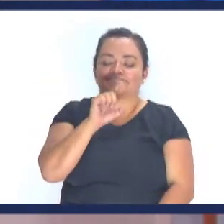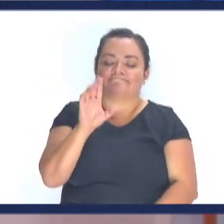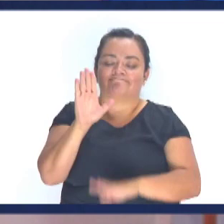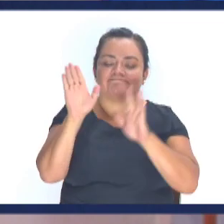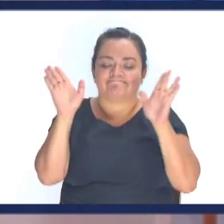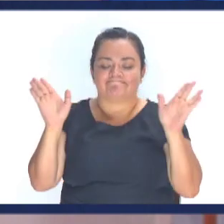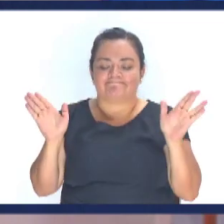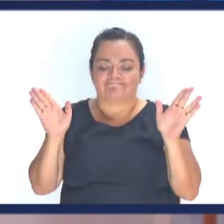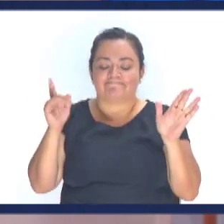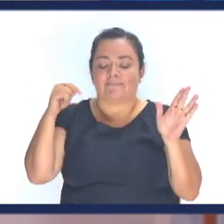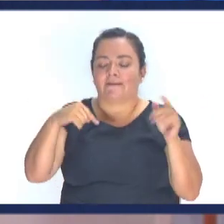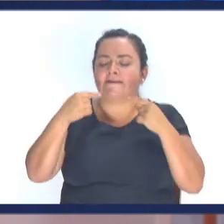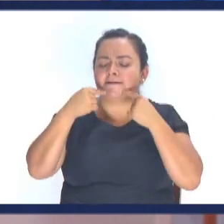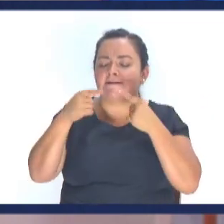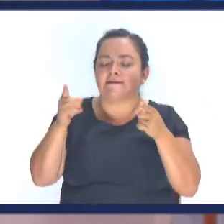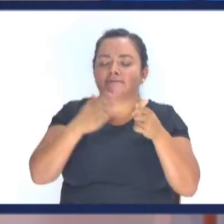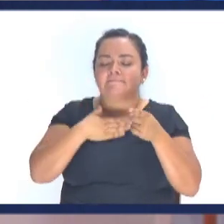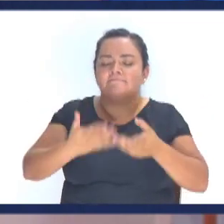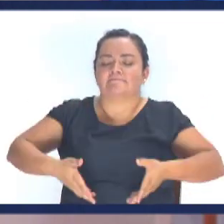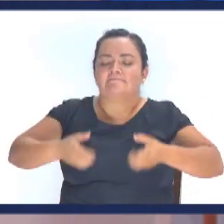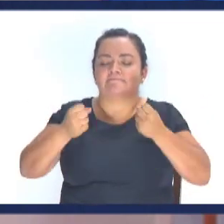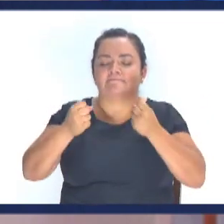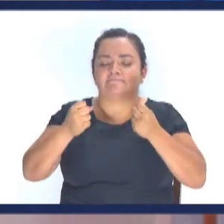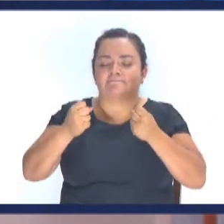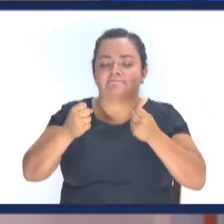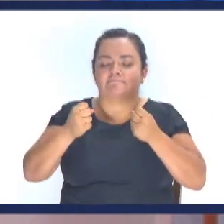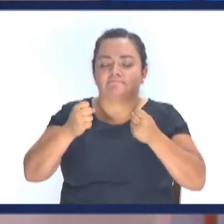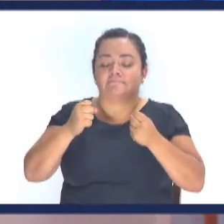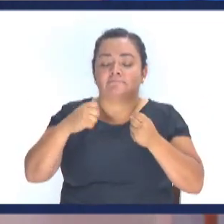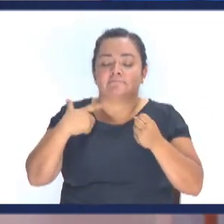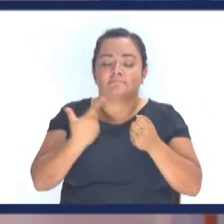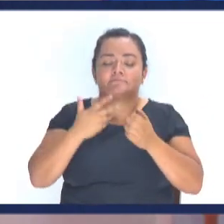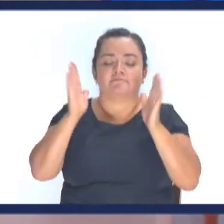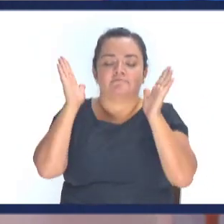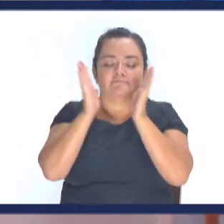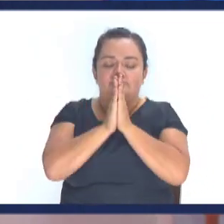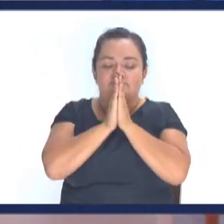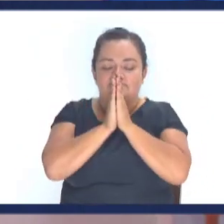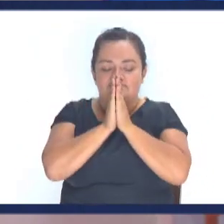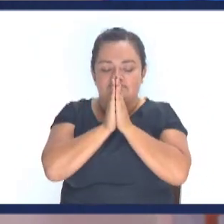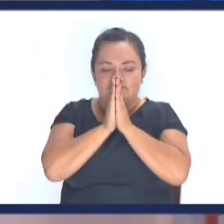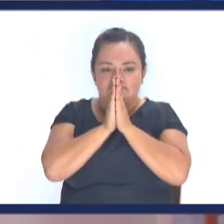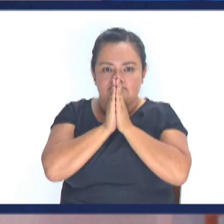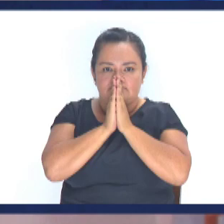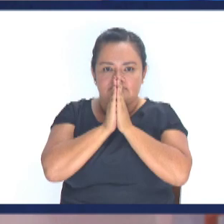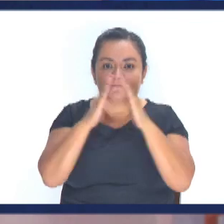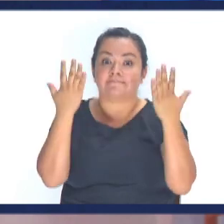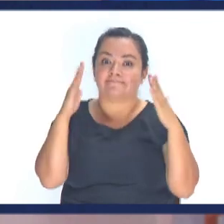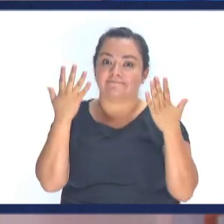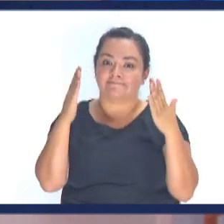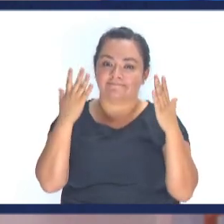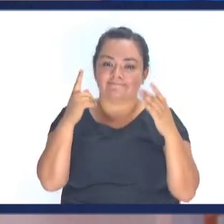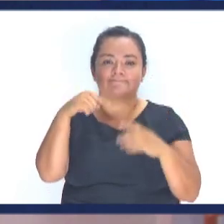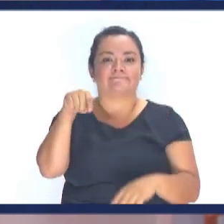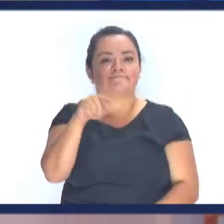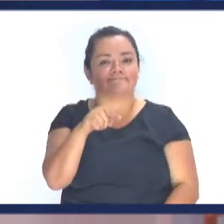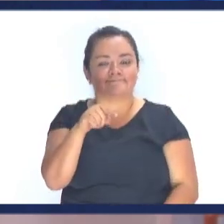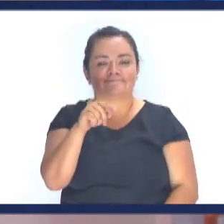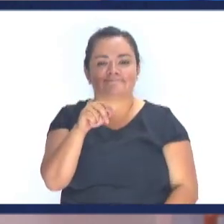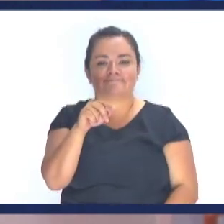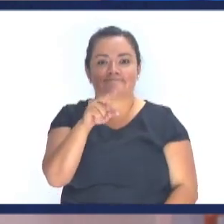Cristo Jesús Hoy te declaro Mi Señor Y mi salvador En la iglesia Dice Amén Le damos un fortísimo aplauso A los amigos De la